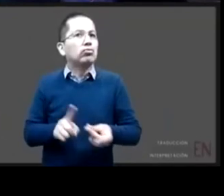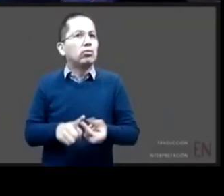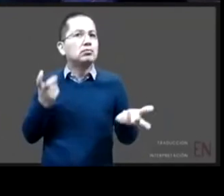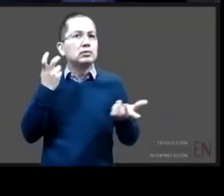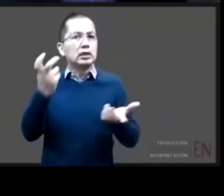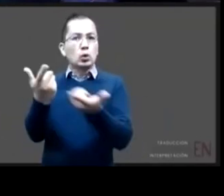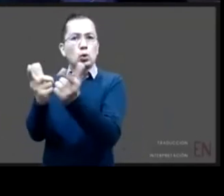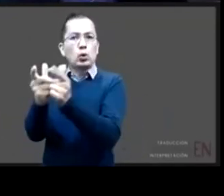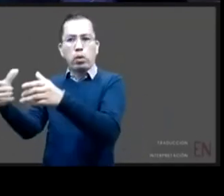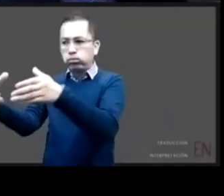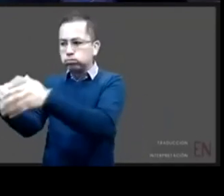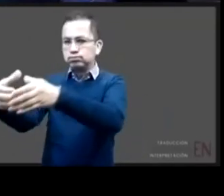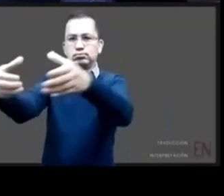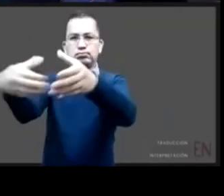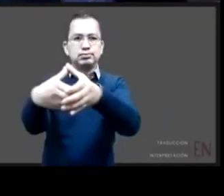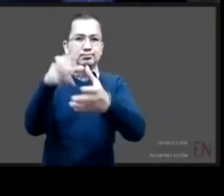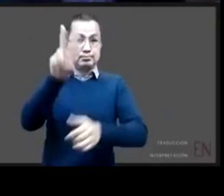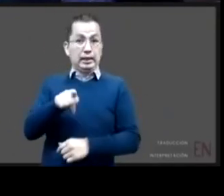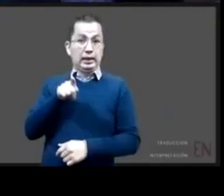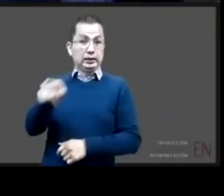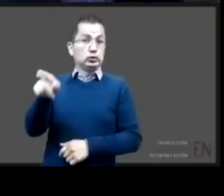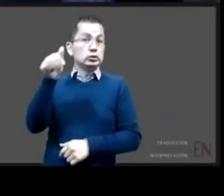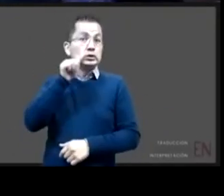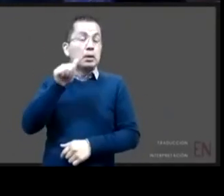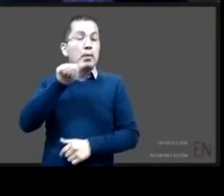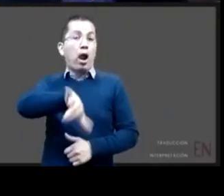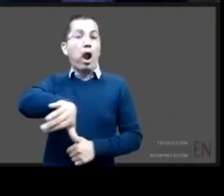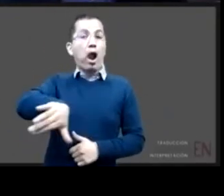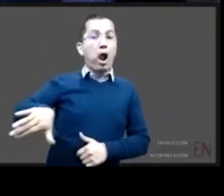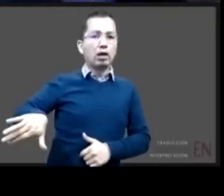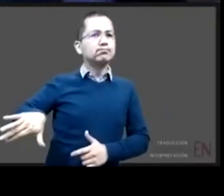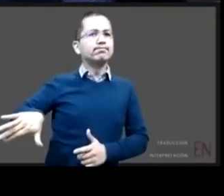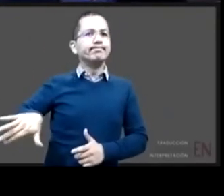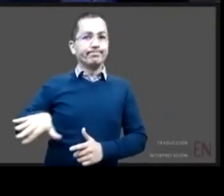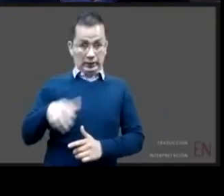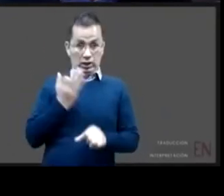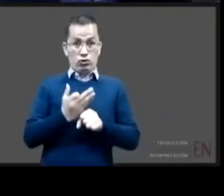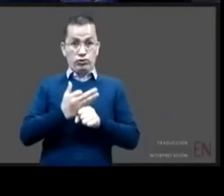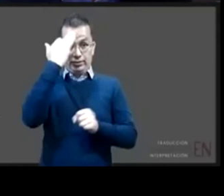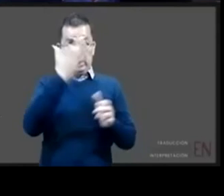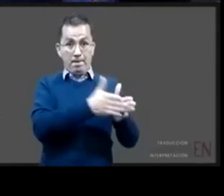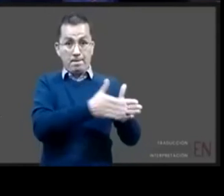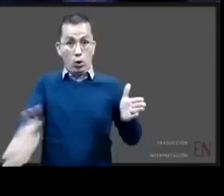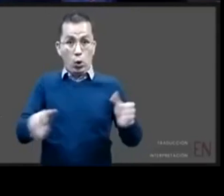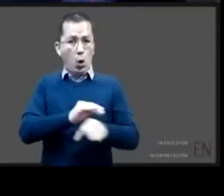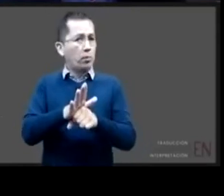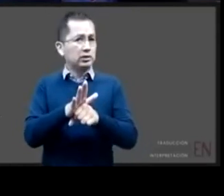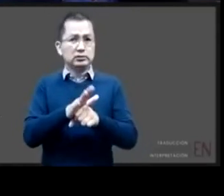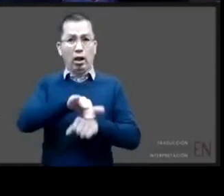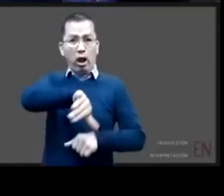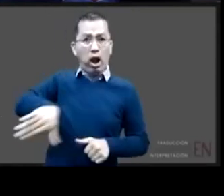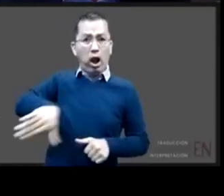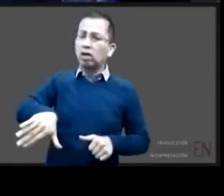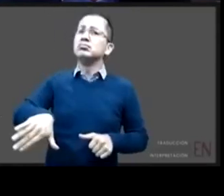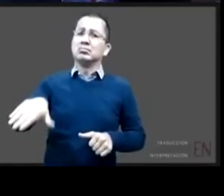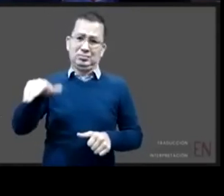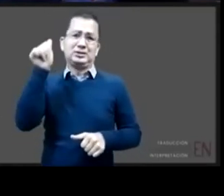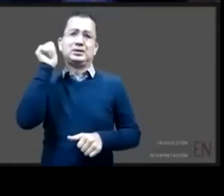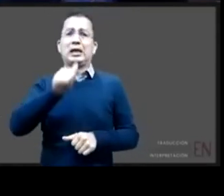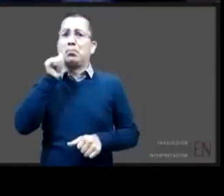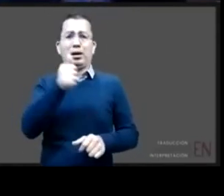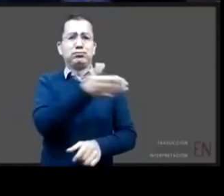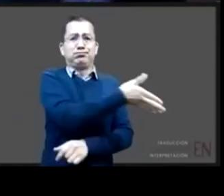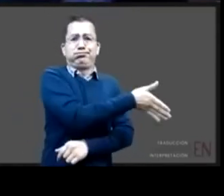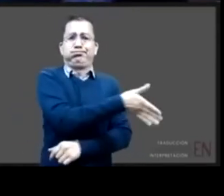bastante bastante invisibilizados no solo en la pandemia son invisibilizados de manera permanente un poco